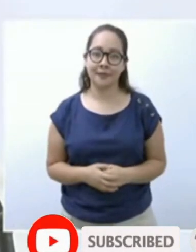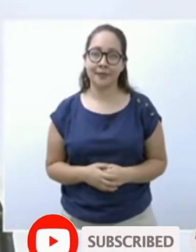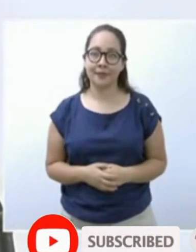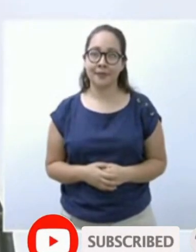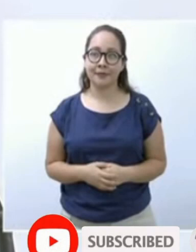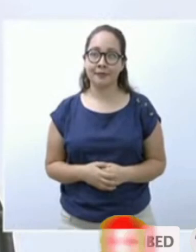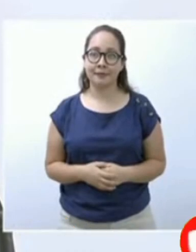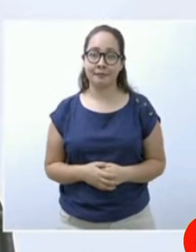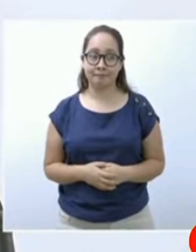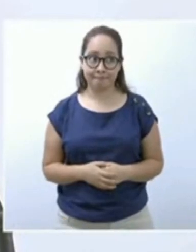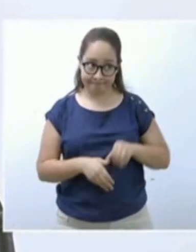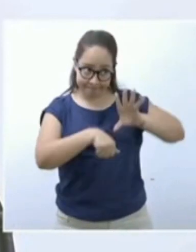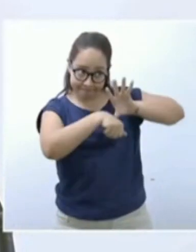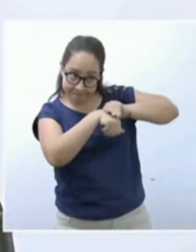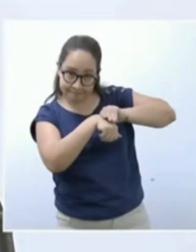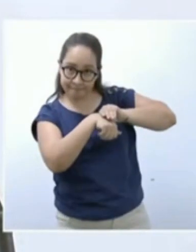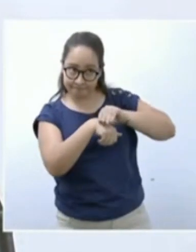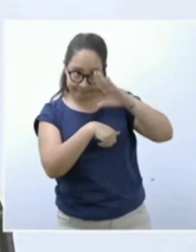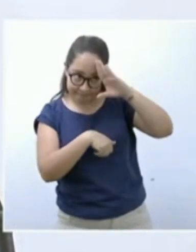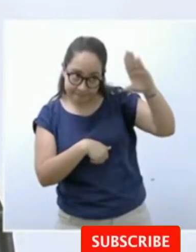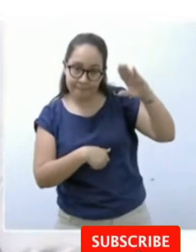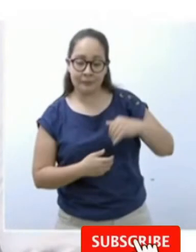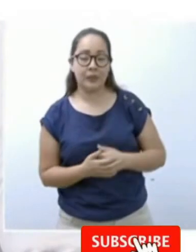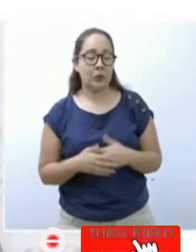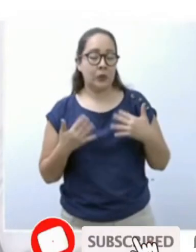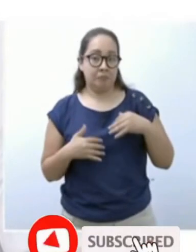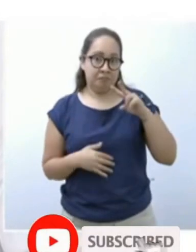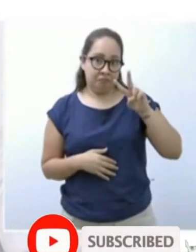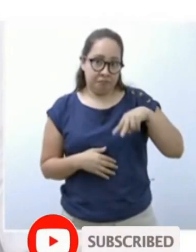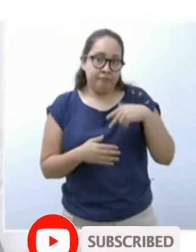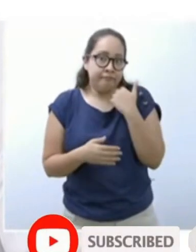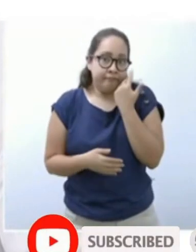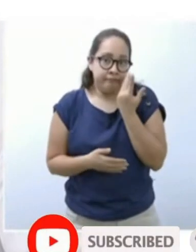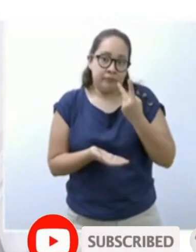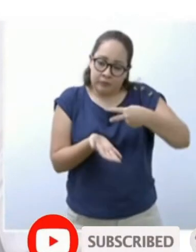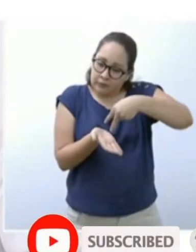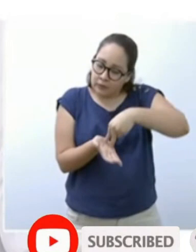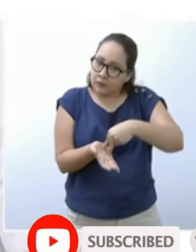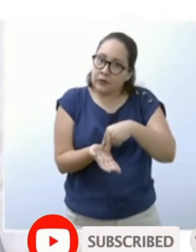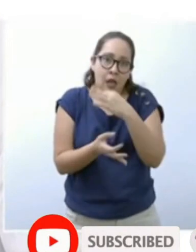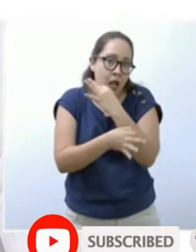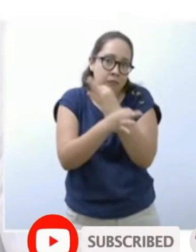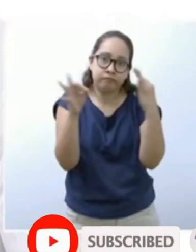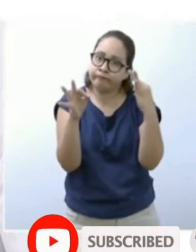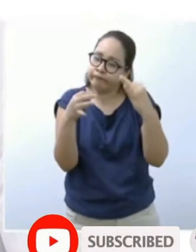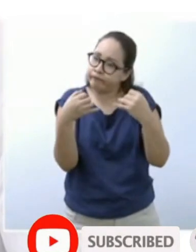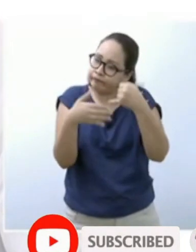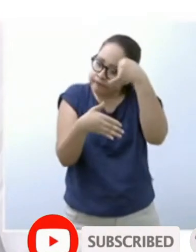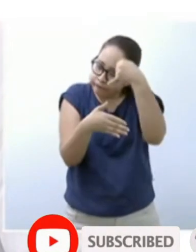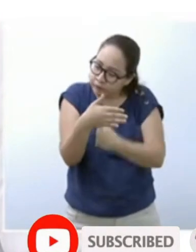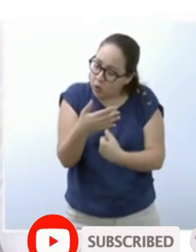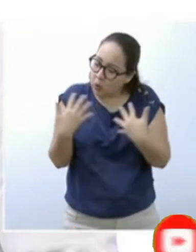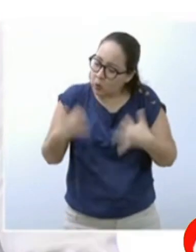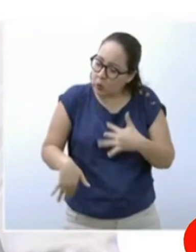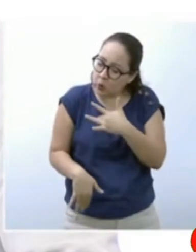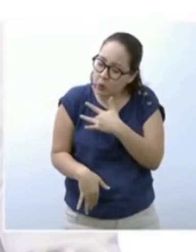Si el Señor me permite, quiero aquí hacer un reconocimiento público y profundo de corazón